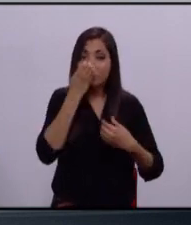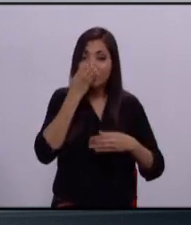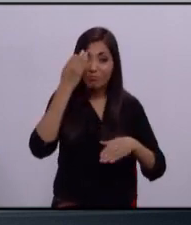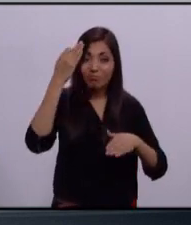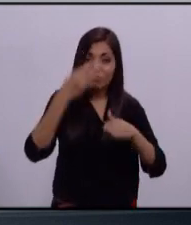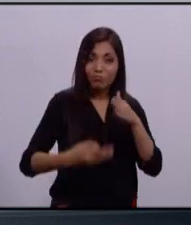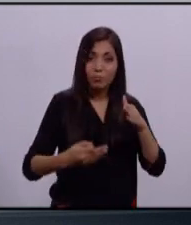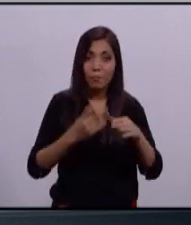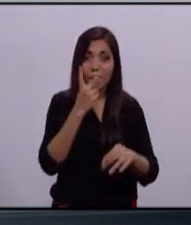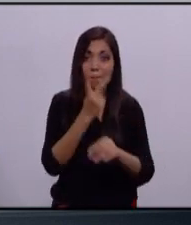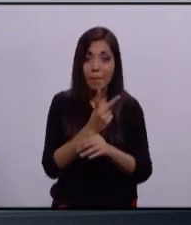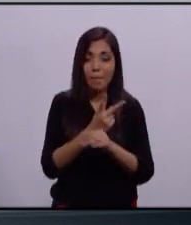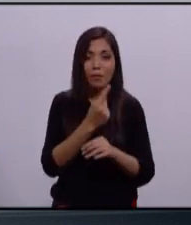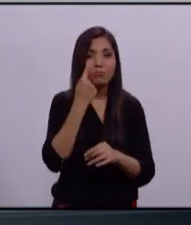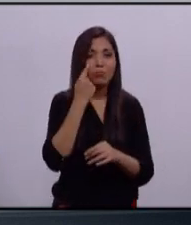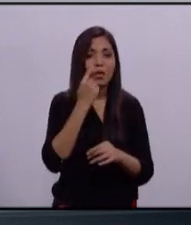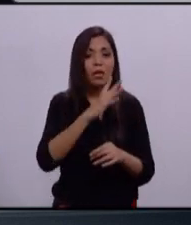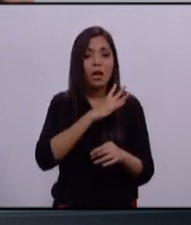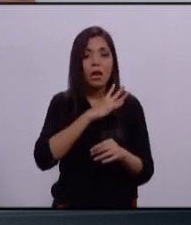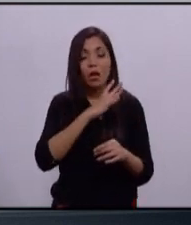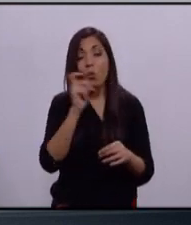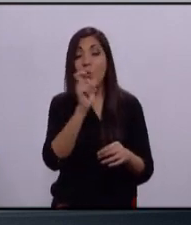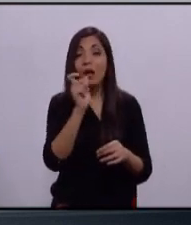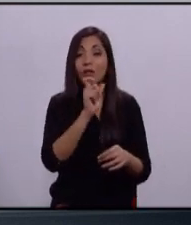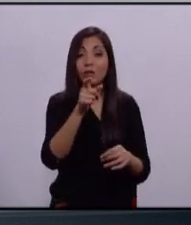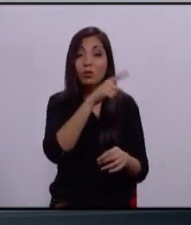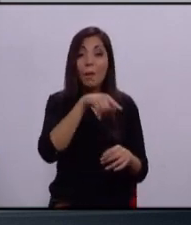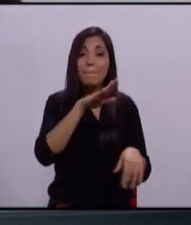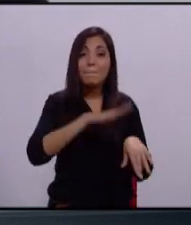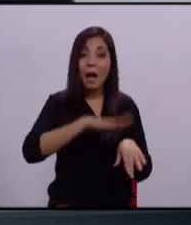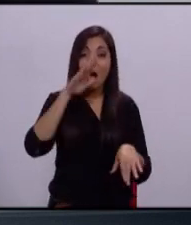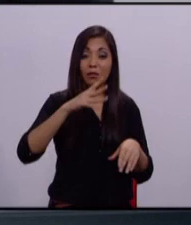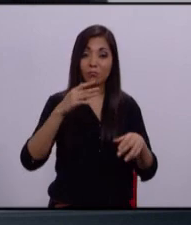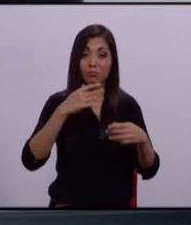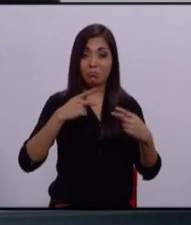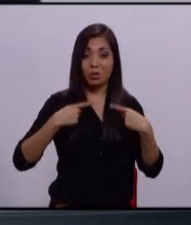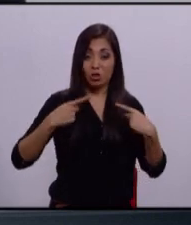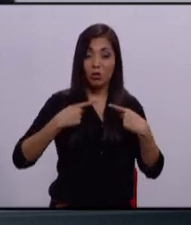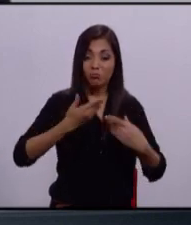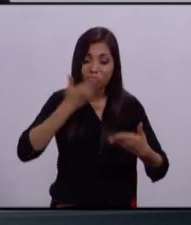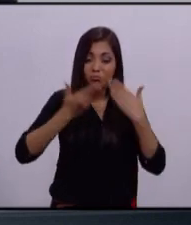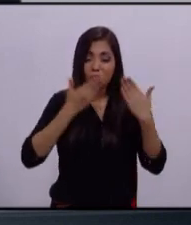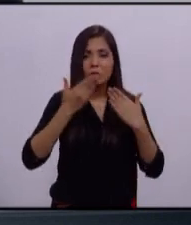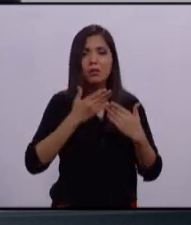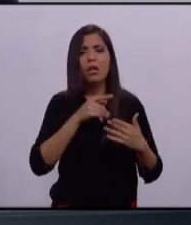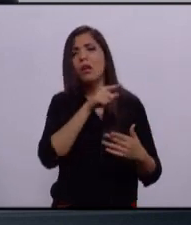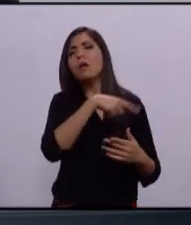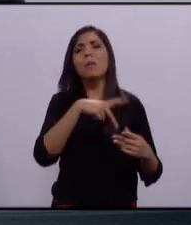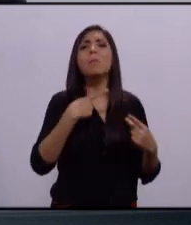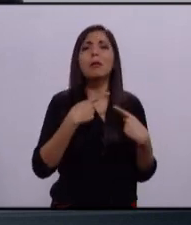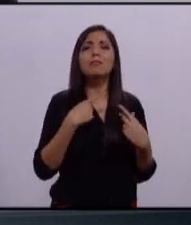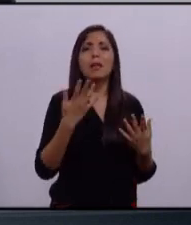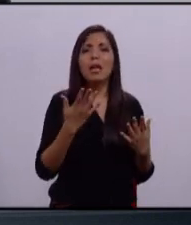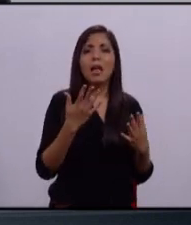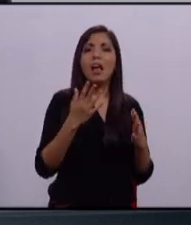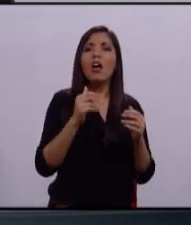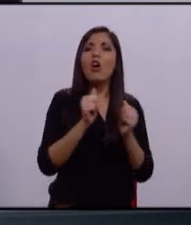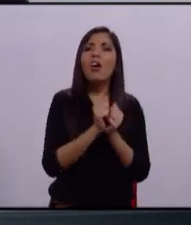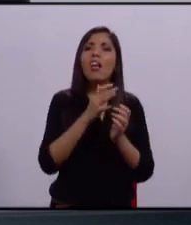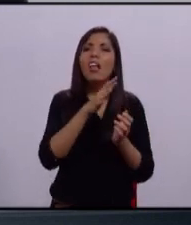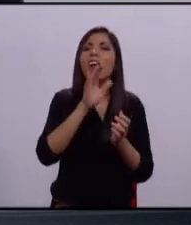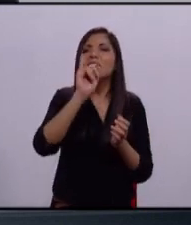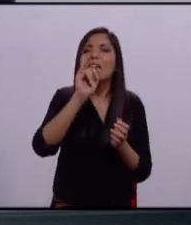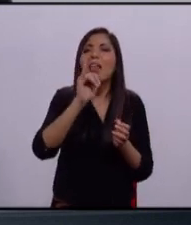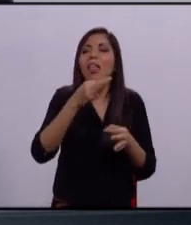índices a nivel mundial que entre más estudie las personas, más se preparen, menos vínculo van a tener con